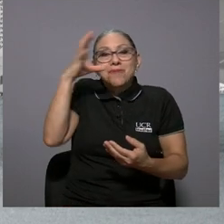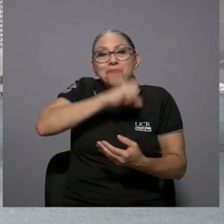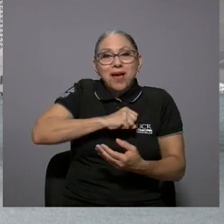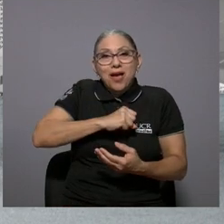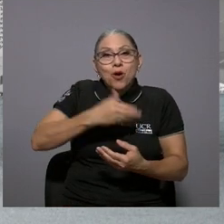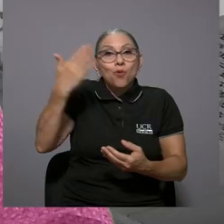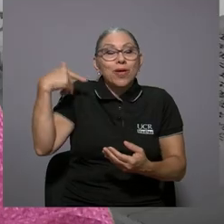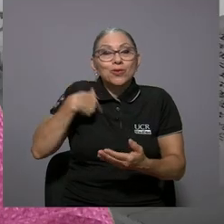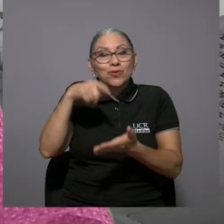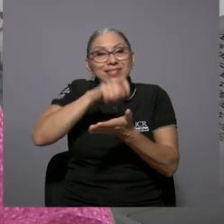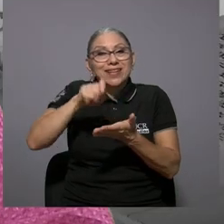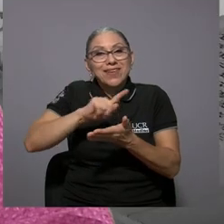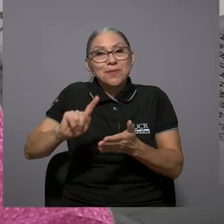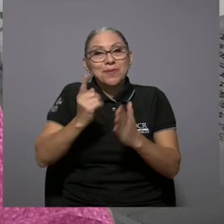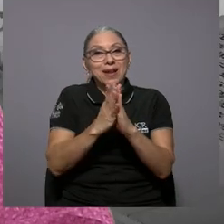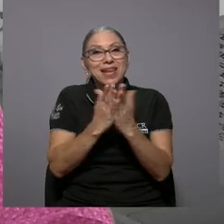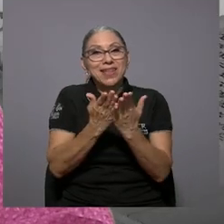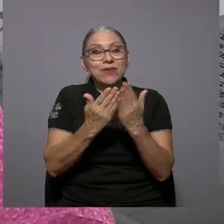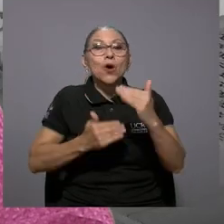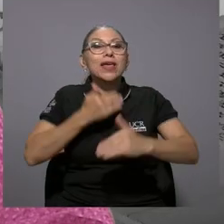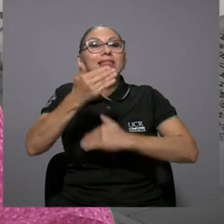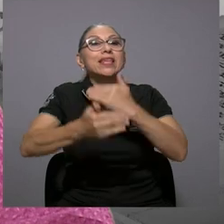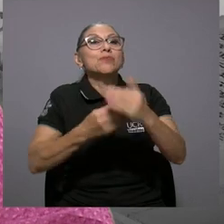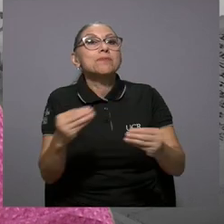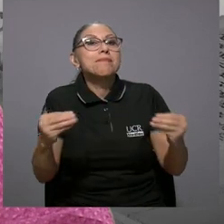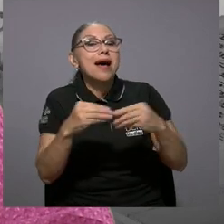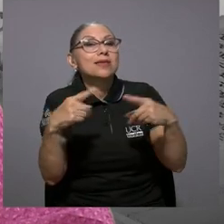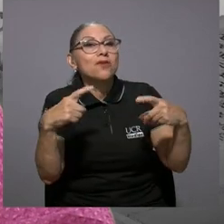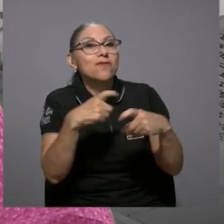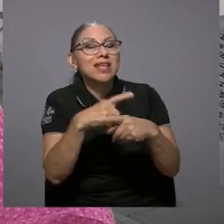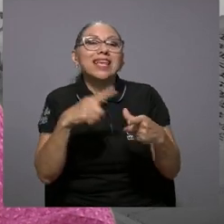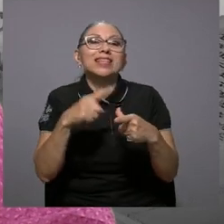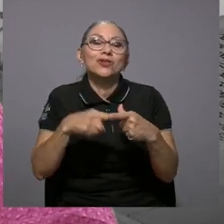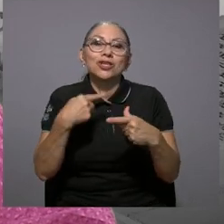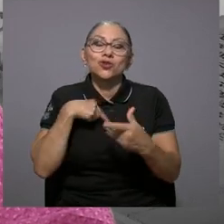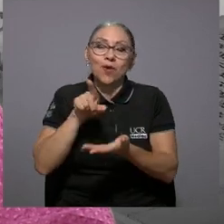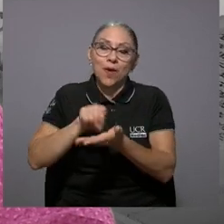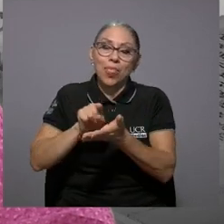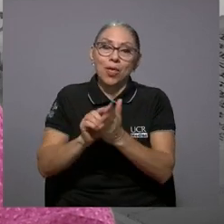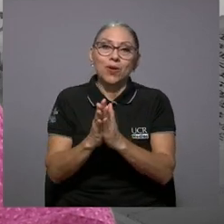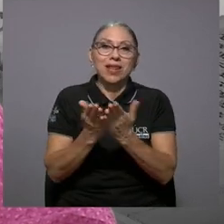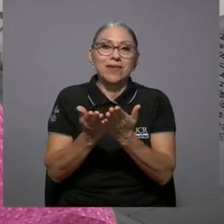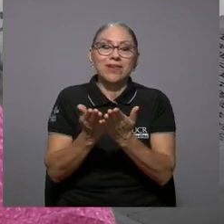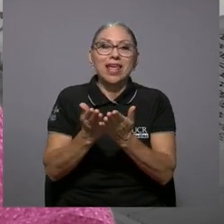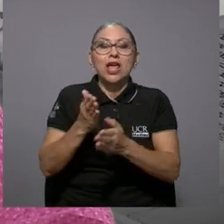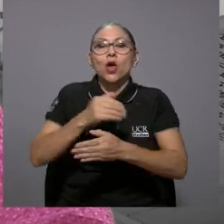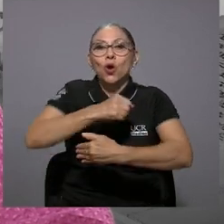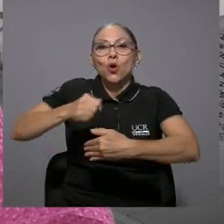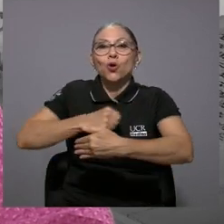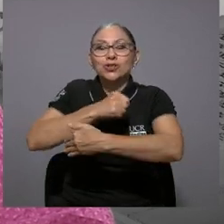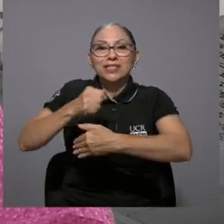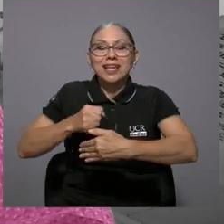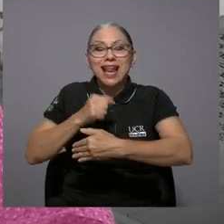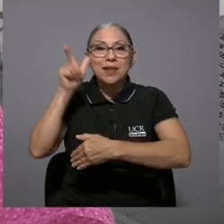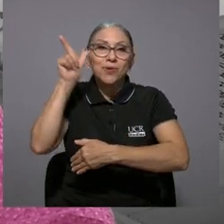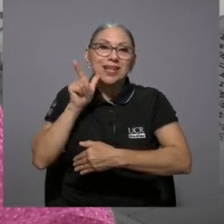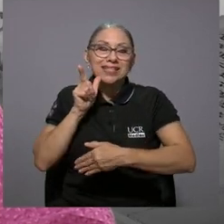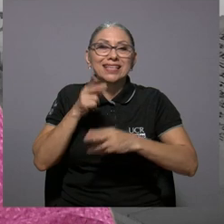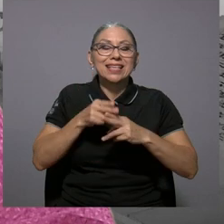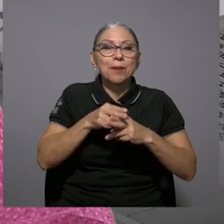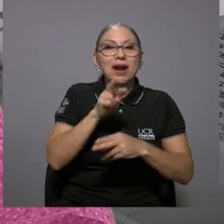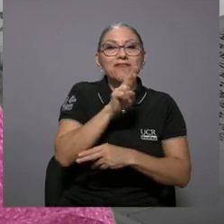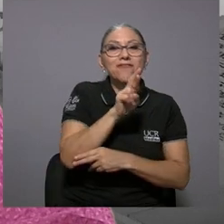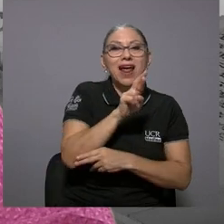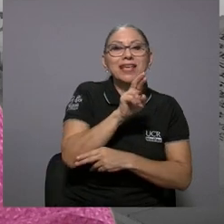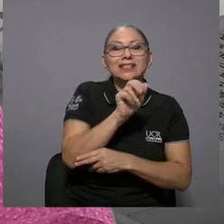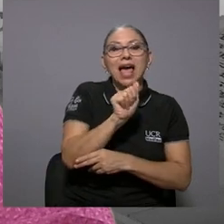libro pero igual la cosa se fue complejizando entonces saqué un libro sobre la cocina limonense que